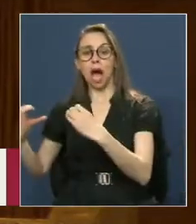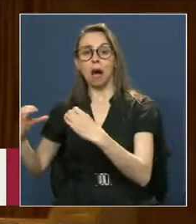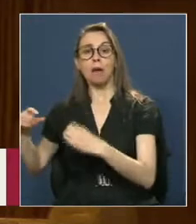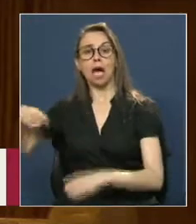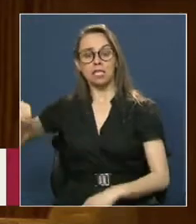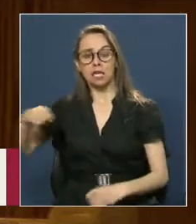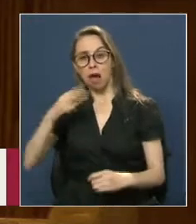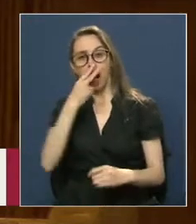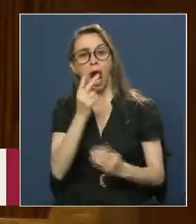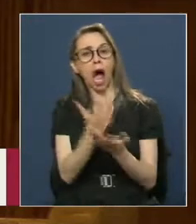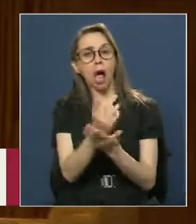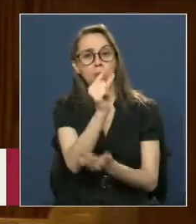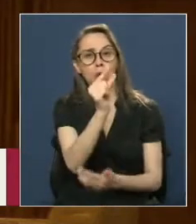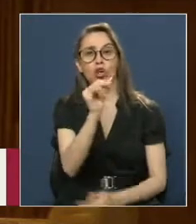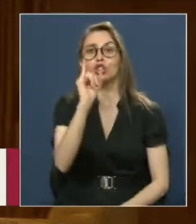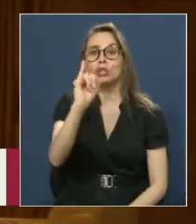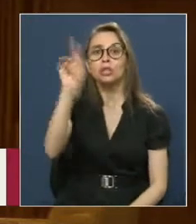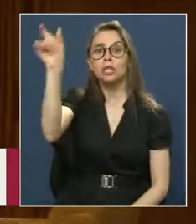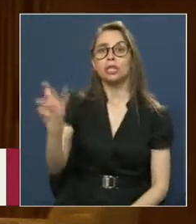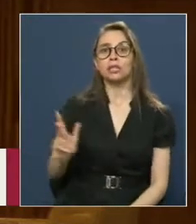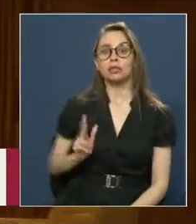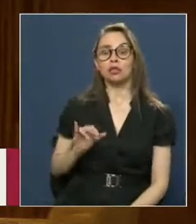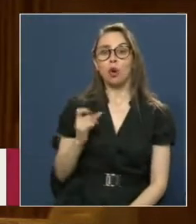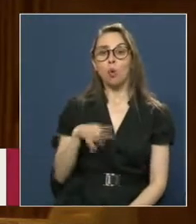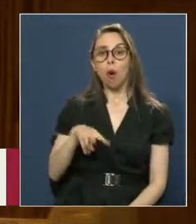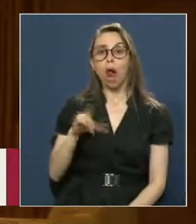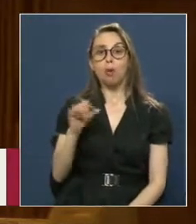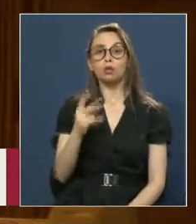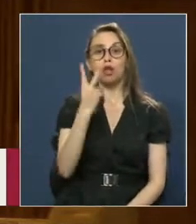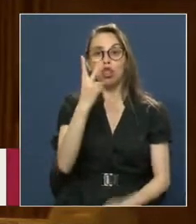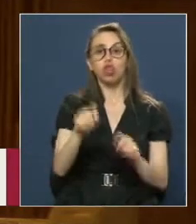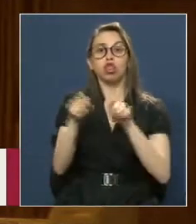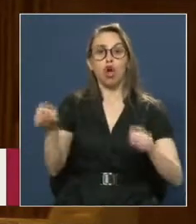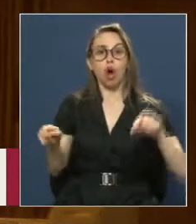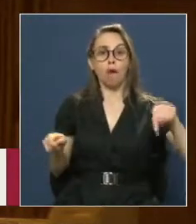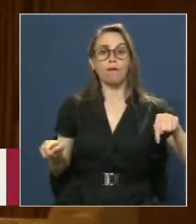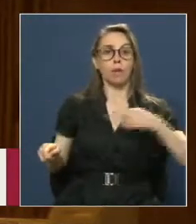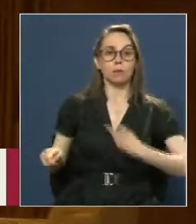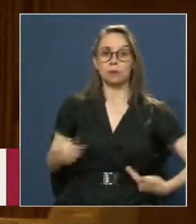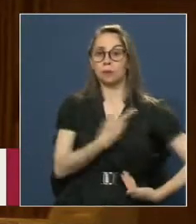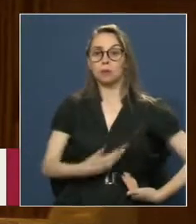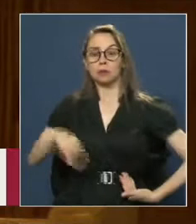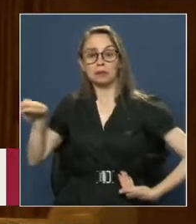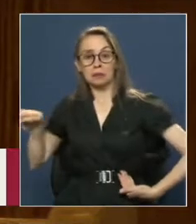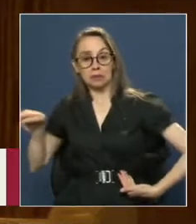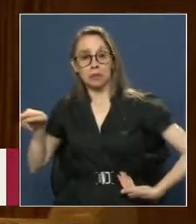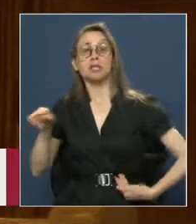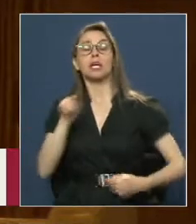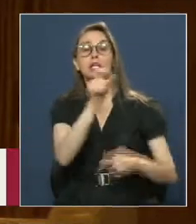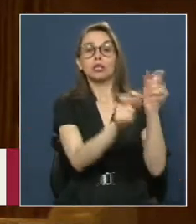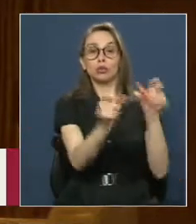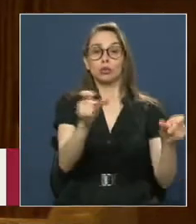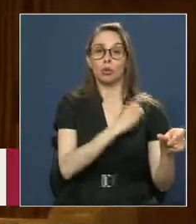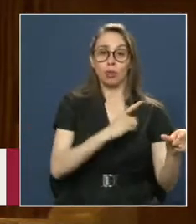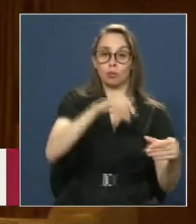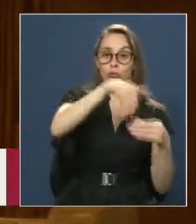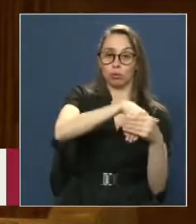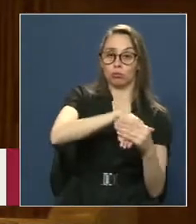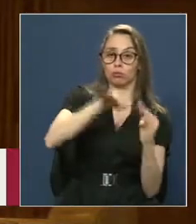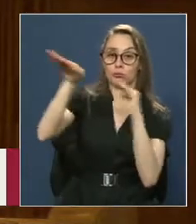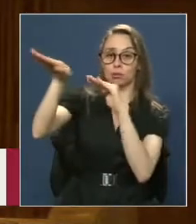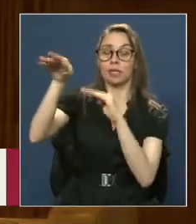hizo Como un reconocimiento De sus pares A quien En expresión de muchos De su época